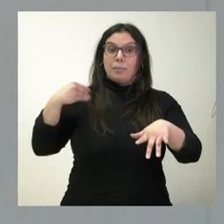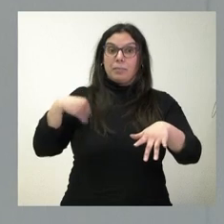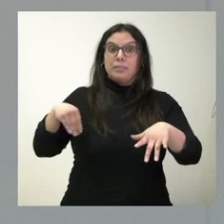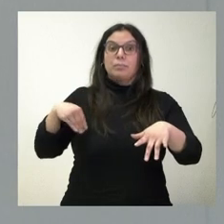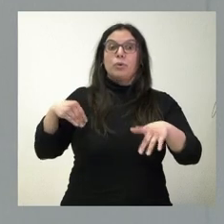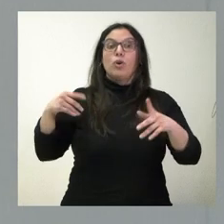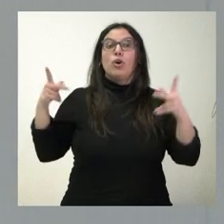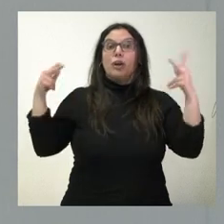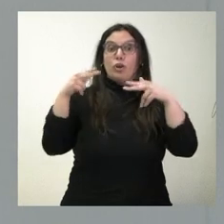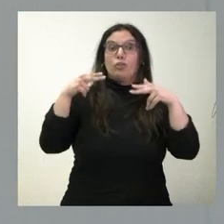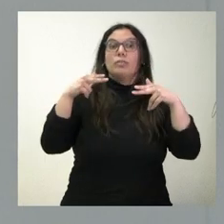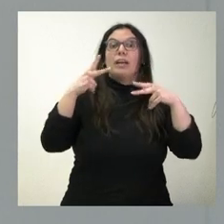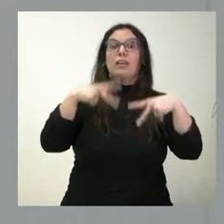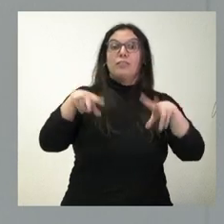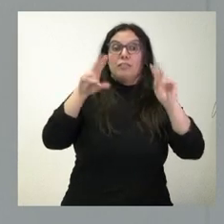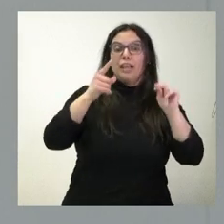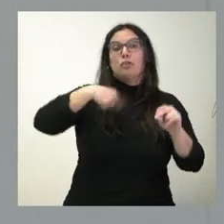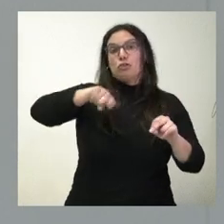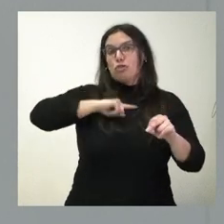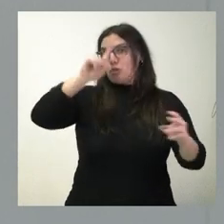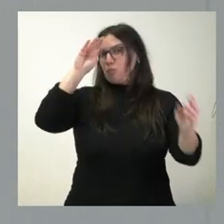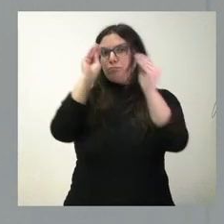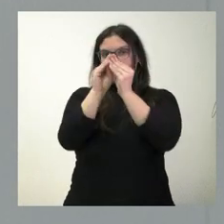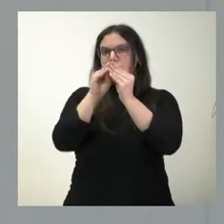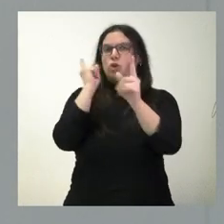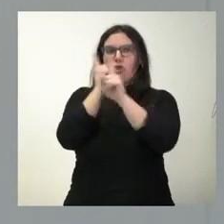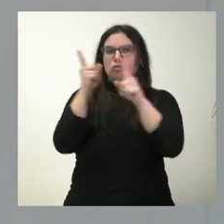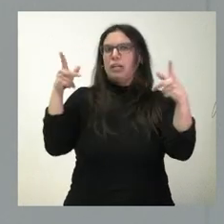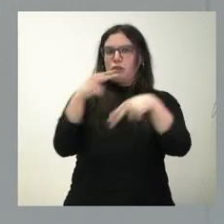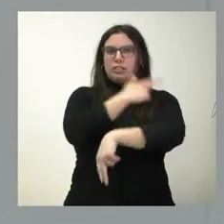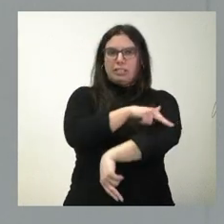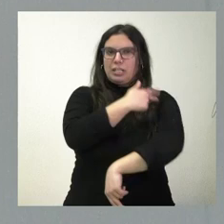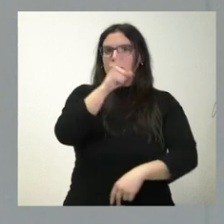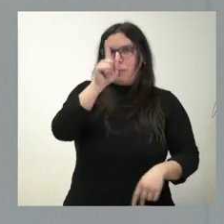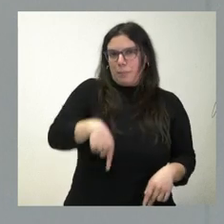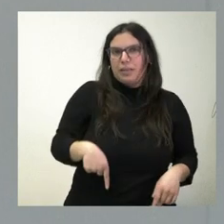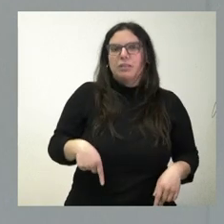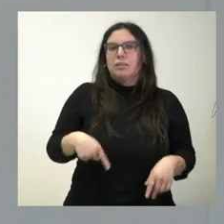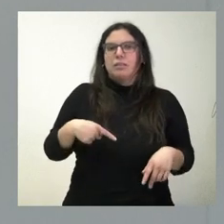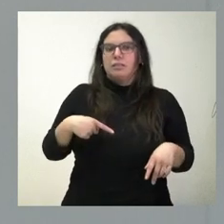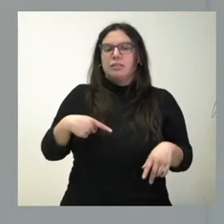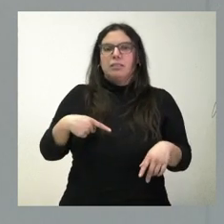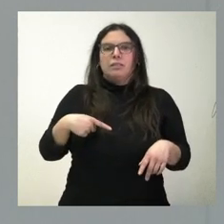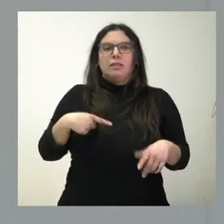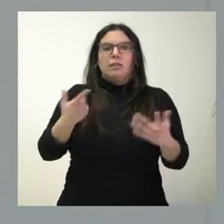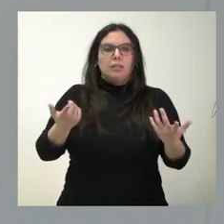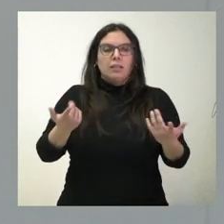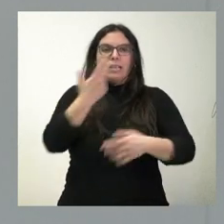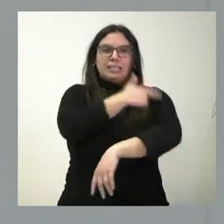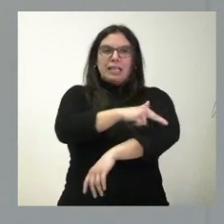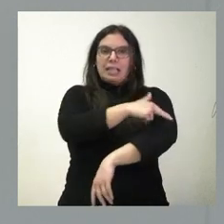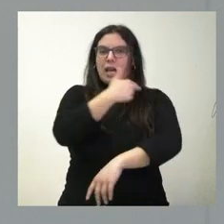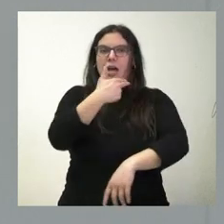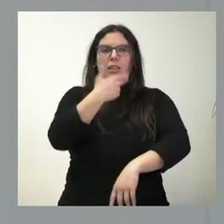también estamos en contra de los recortes sanitarios y estamos en contra de disminuir el peso de la sanidad